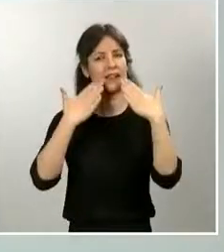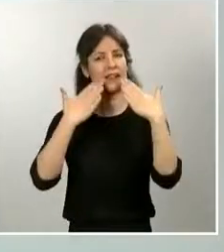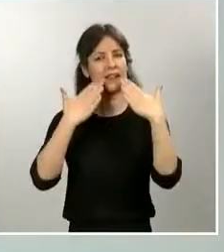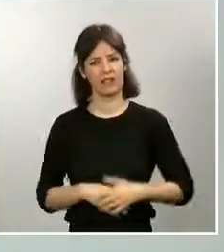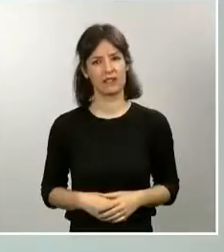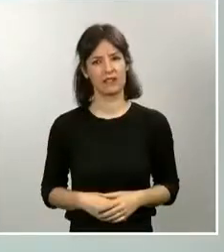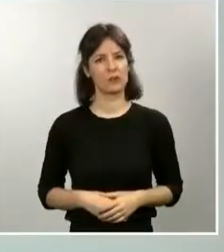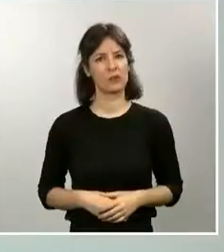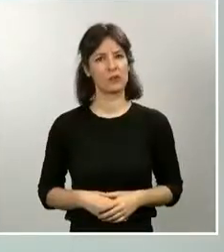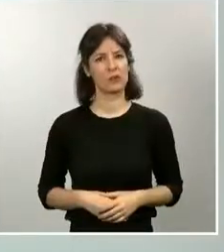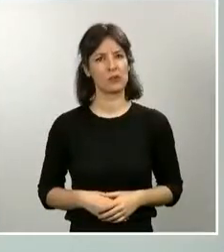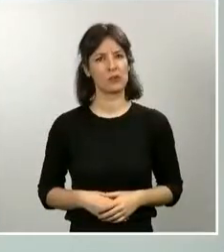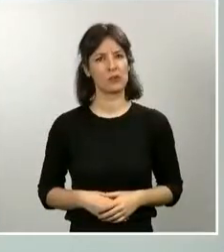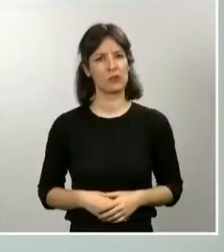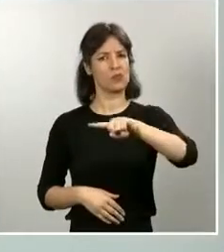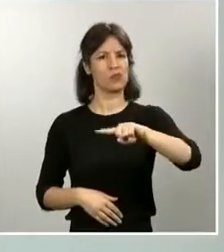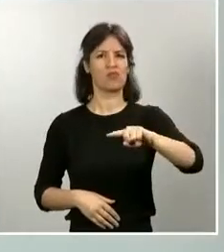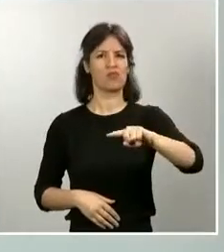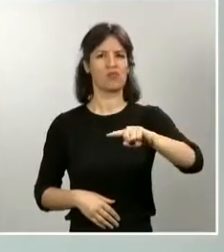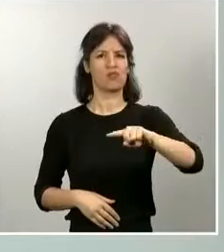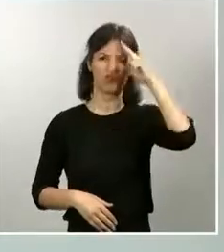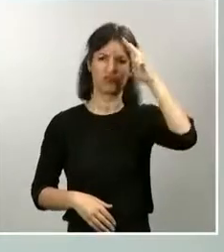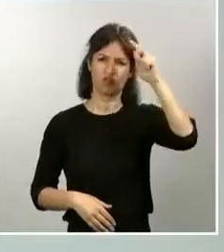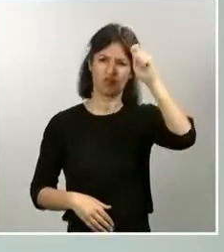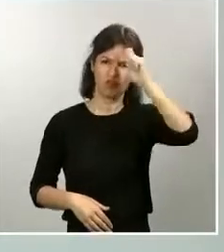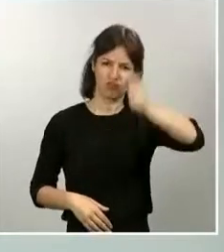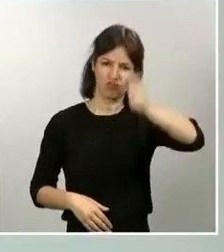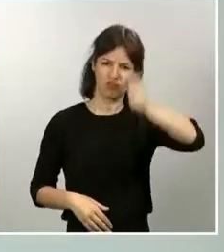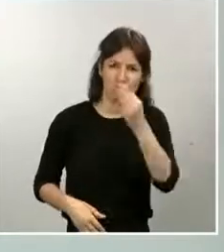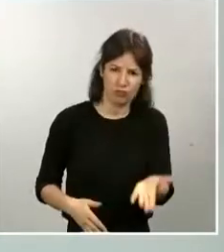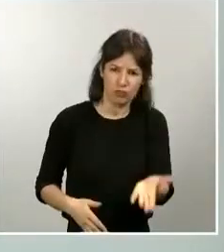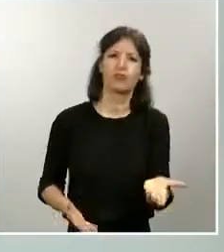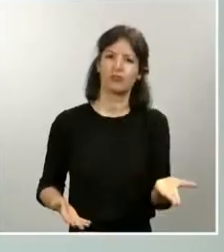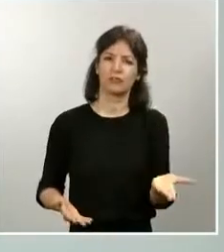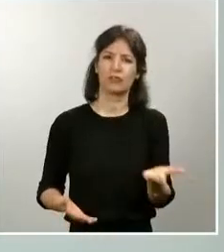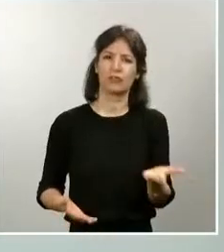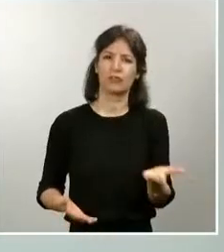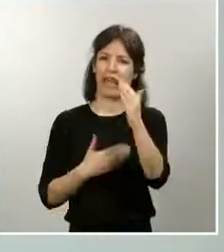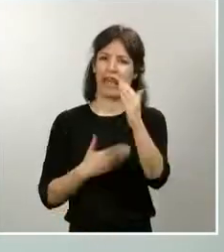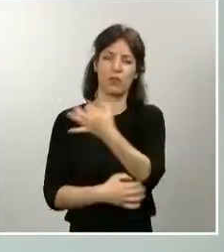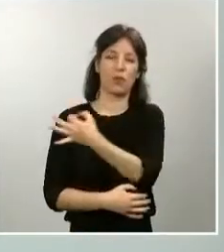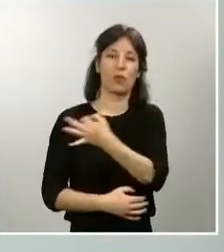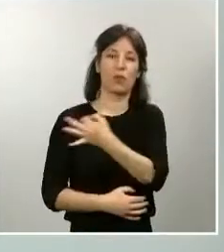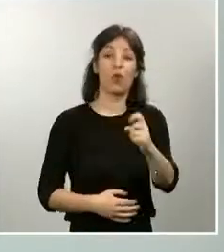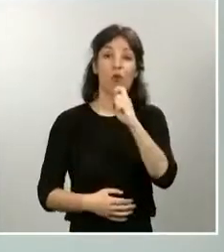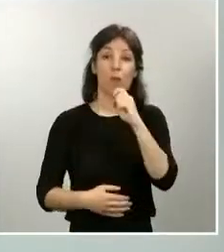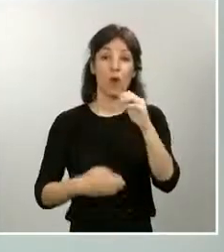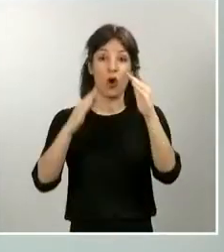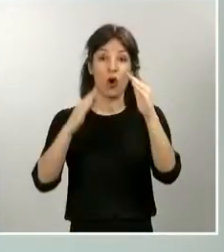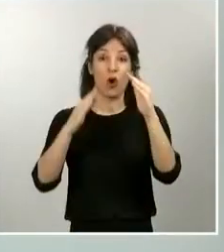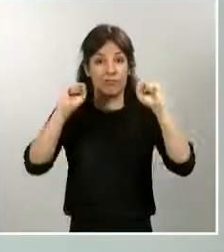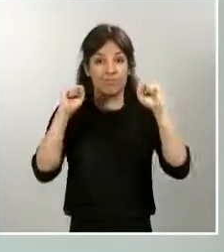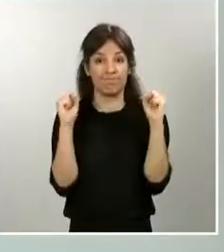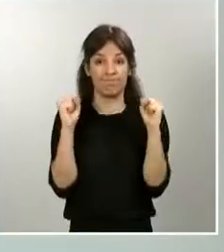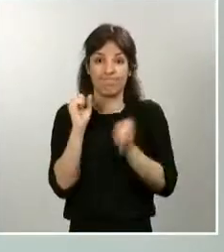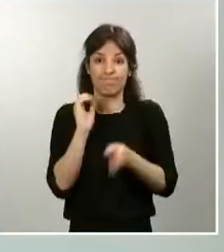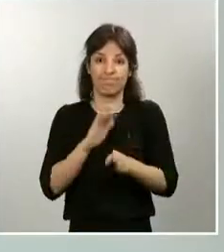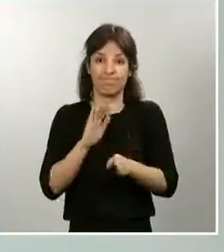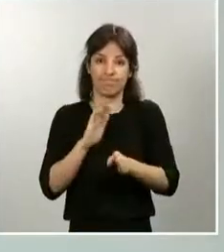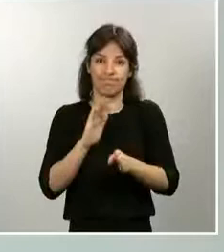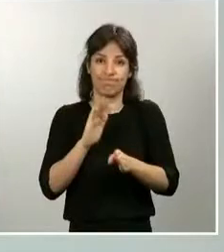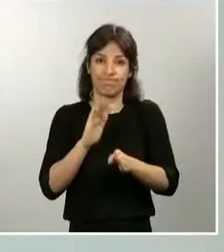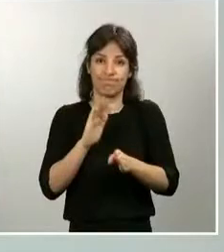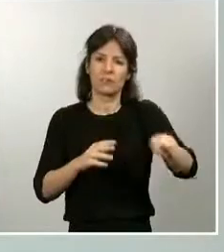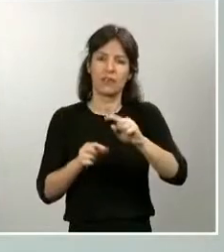magistral a diario, permaneciendo en sus casas confinados y demostrando que este virus lo paramos unidos. Queremos